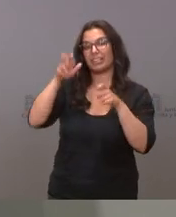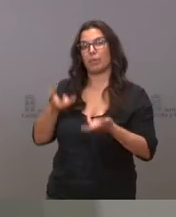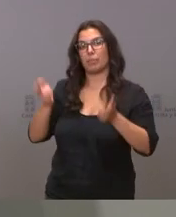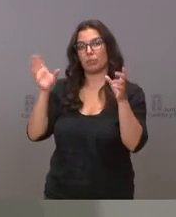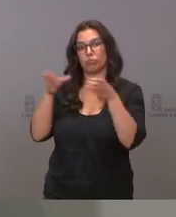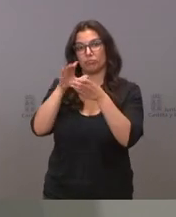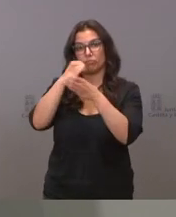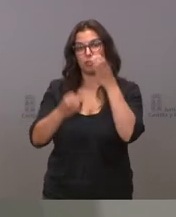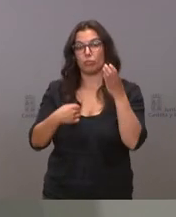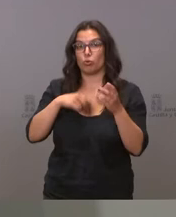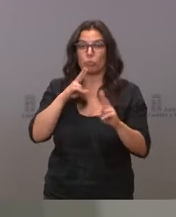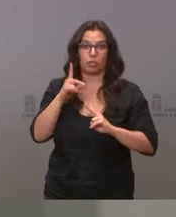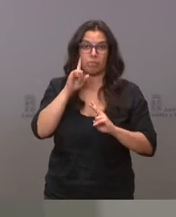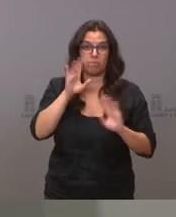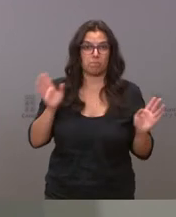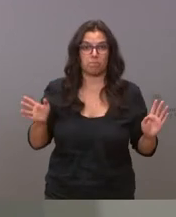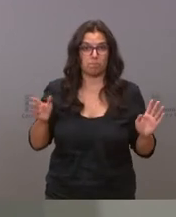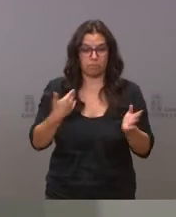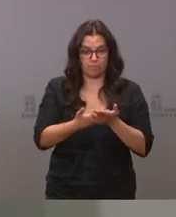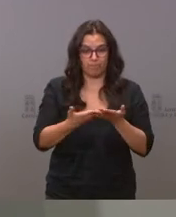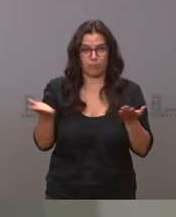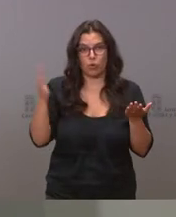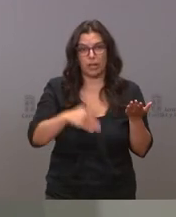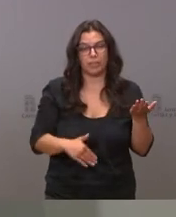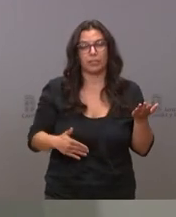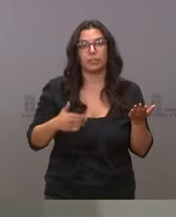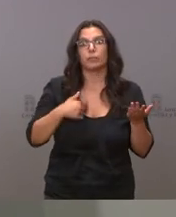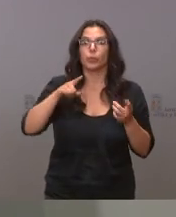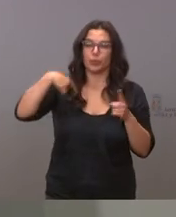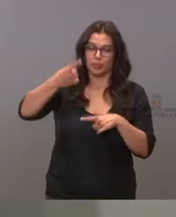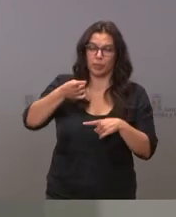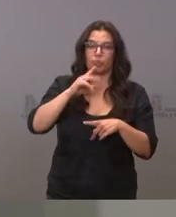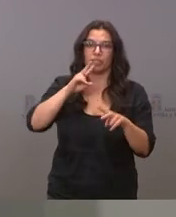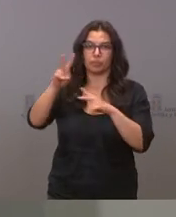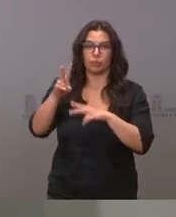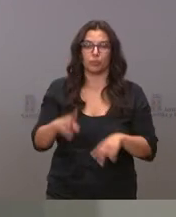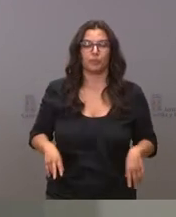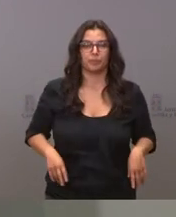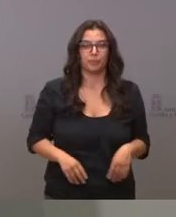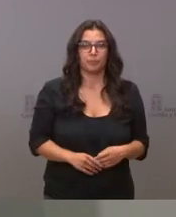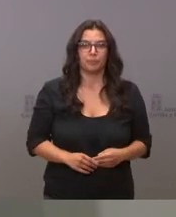Burgos pues tampoco se lo puedo decir no lo tengo en este momento se lo contestaremos a través de la delegación